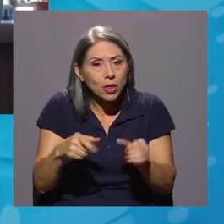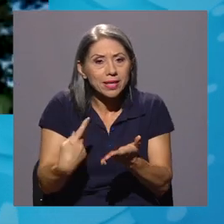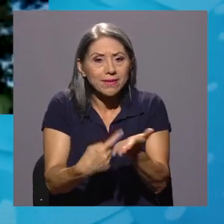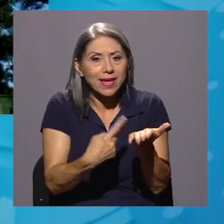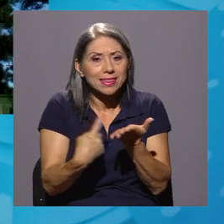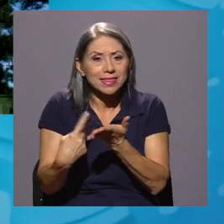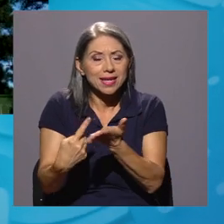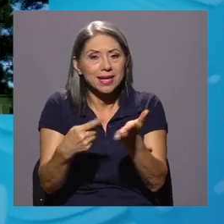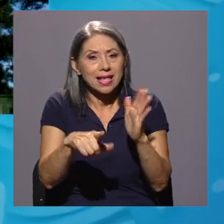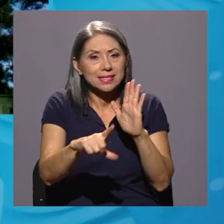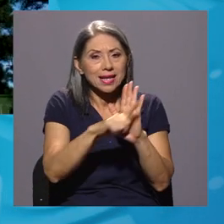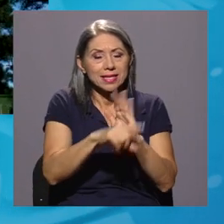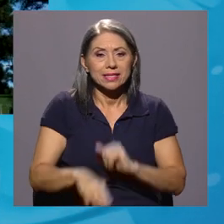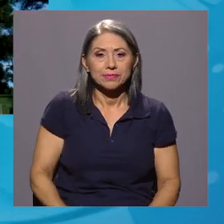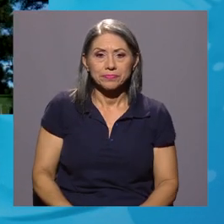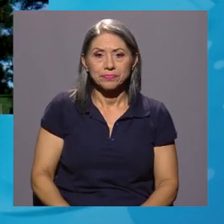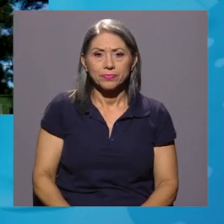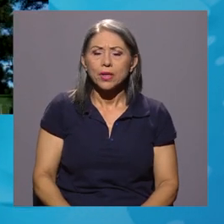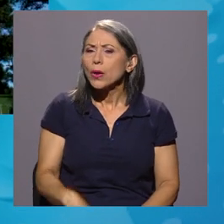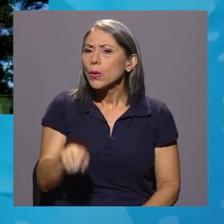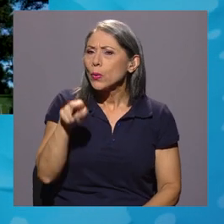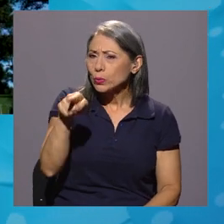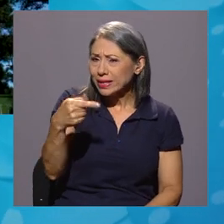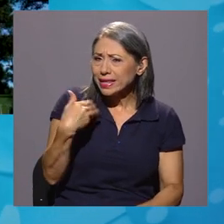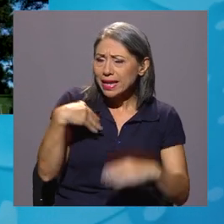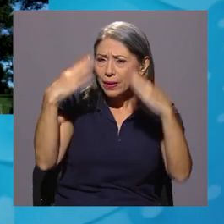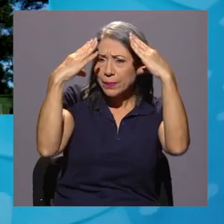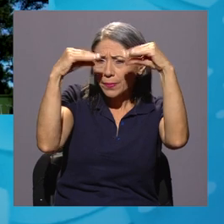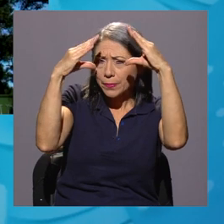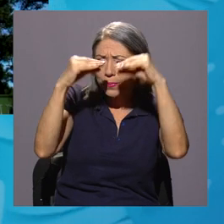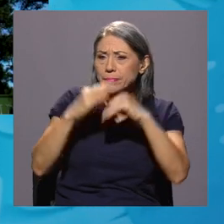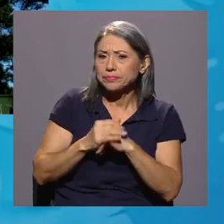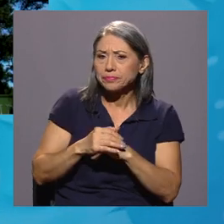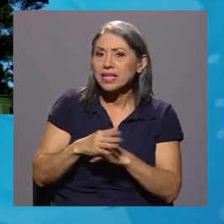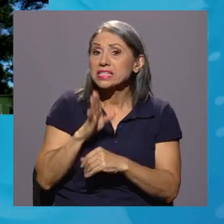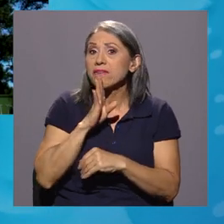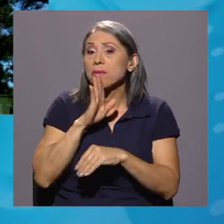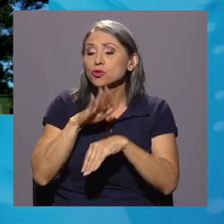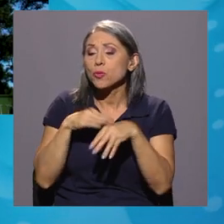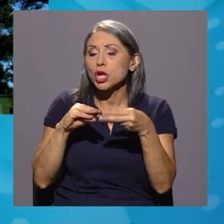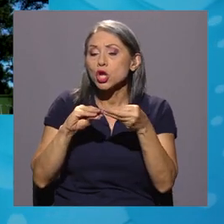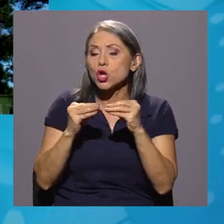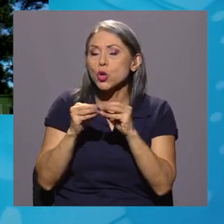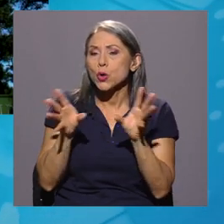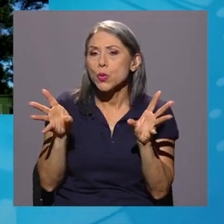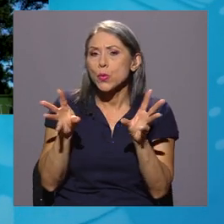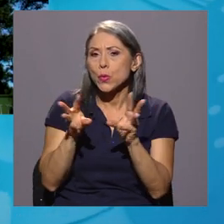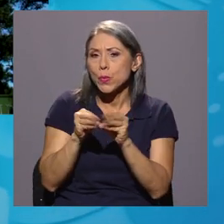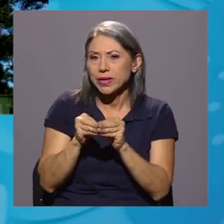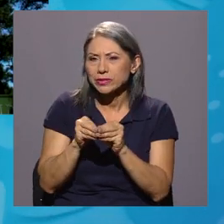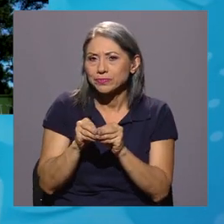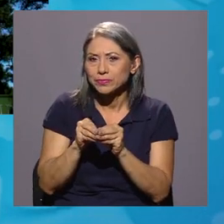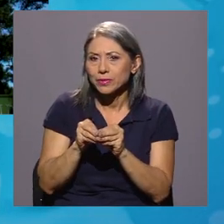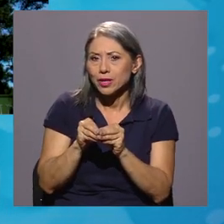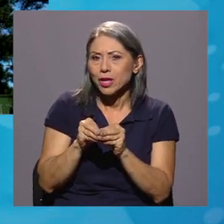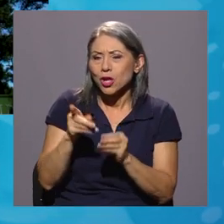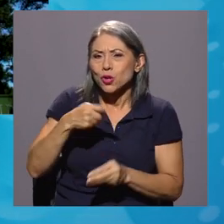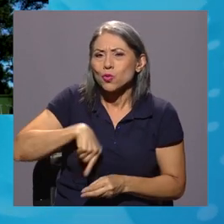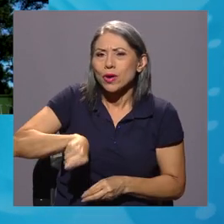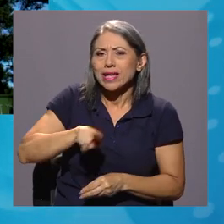Más o menos, si es que usted tuviera el dato por ahí a mano, cuantitativamente hablando, ¿en cuánto hemos